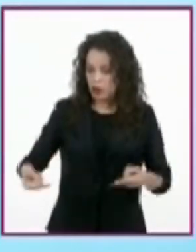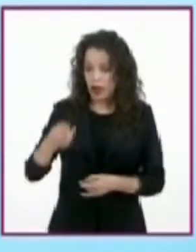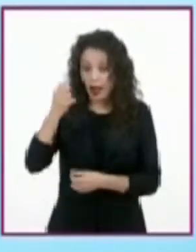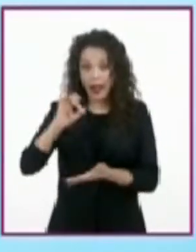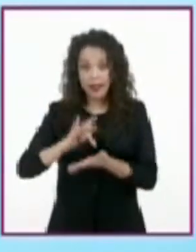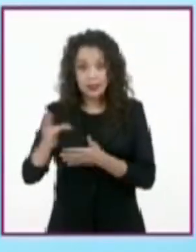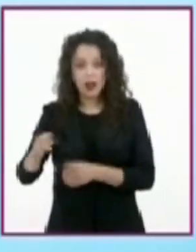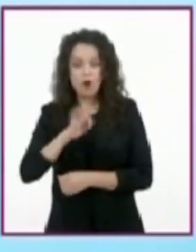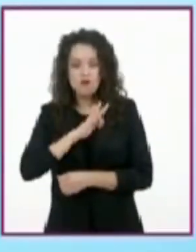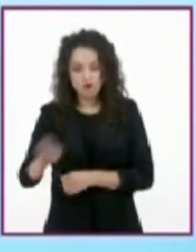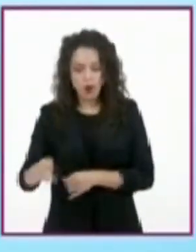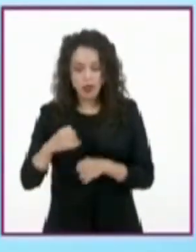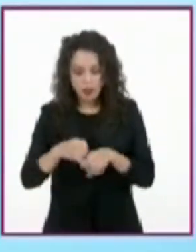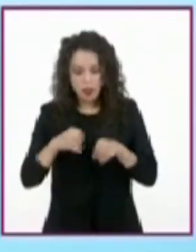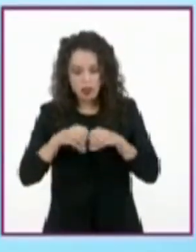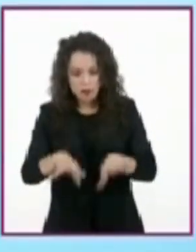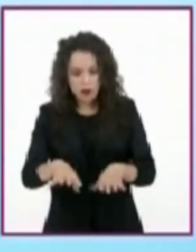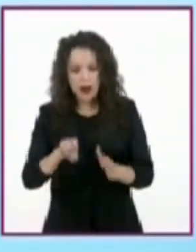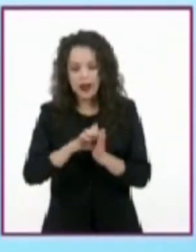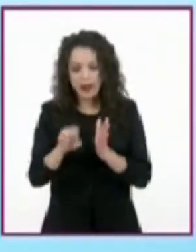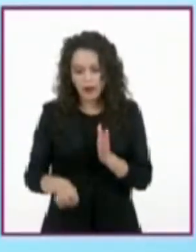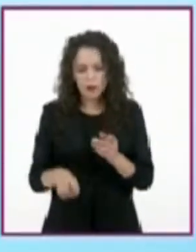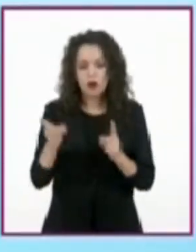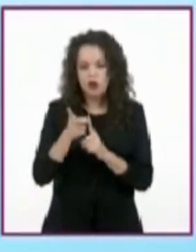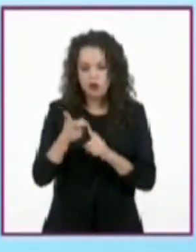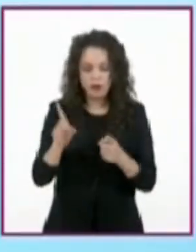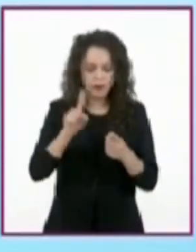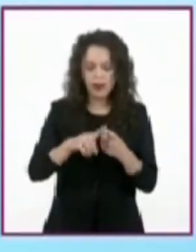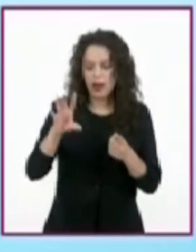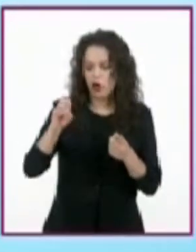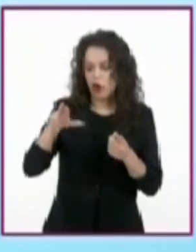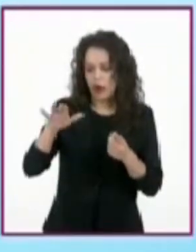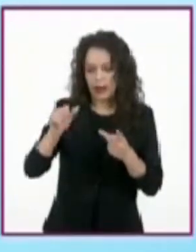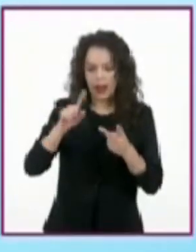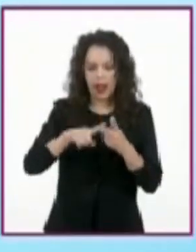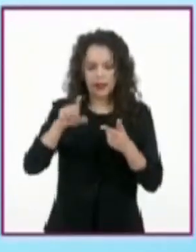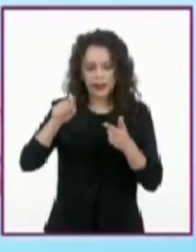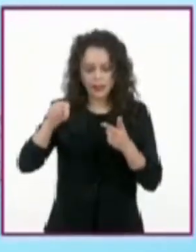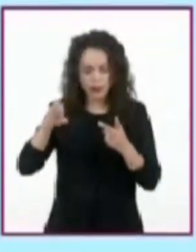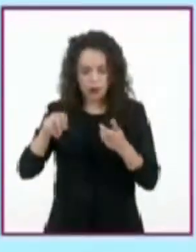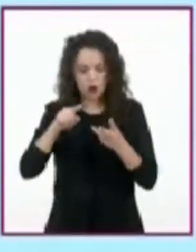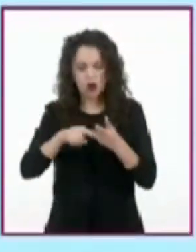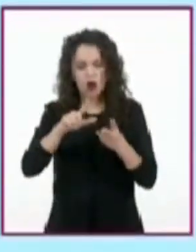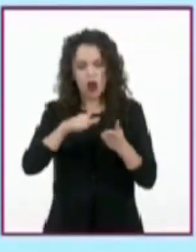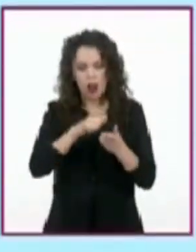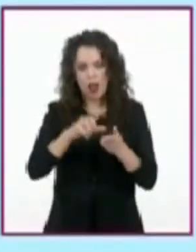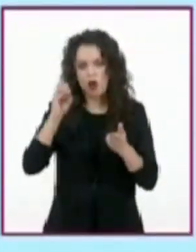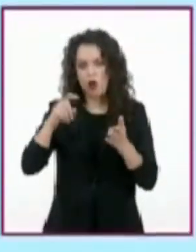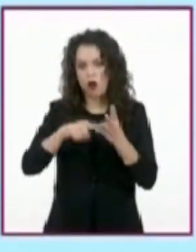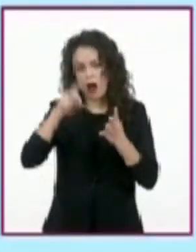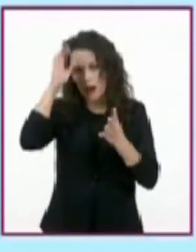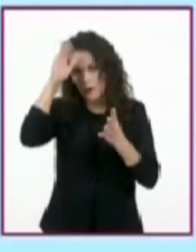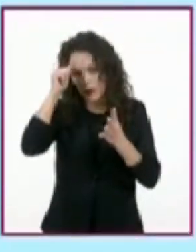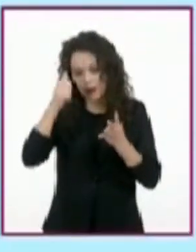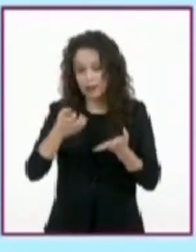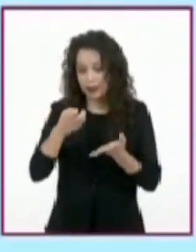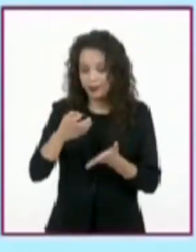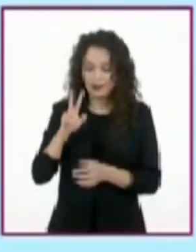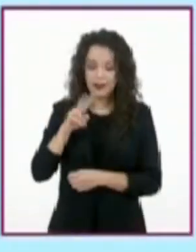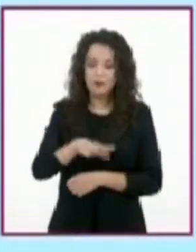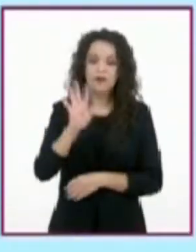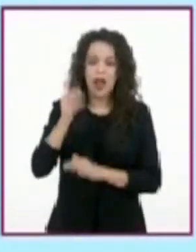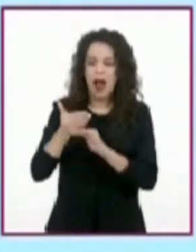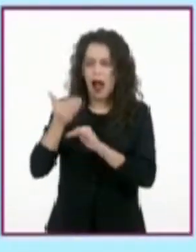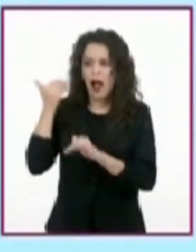de fuentes primarias como crónicas, testimonios, leyes o tratados. Como ya lo han hecho en otras ocasiones,